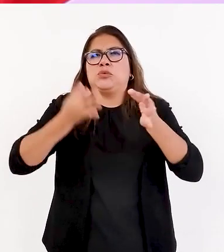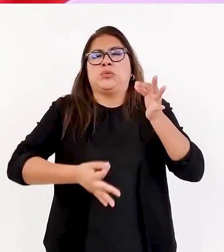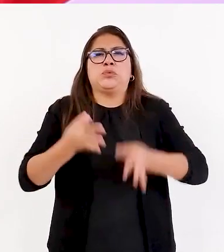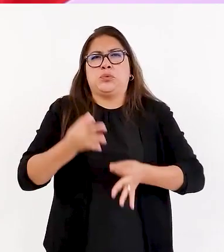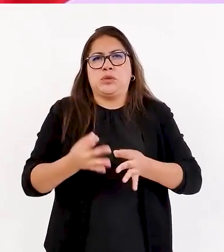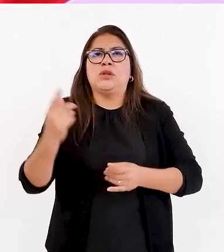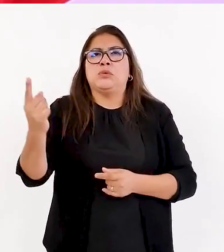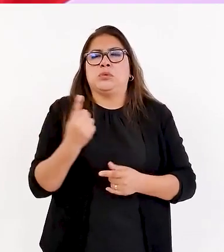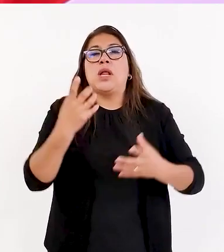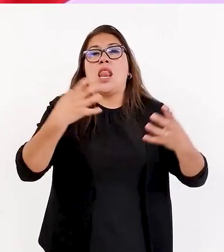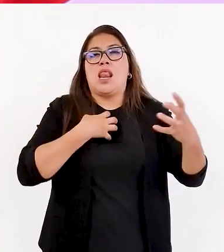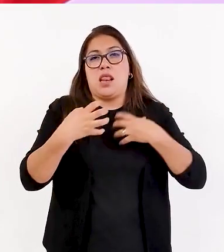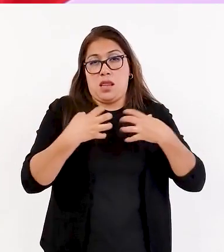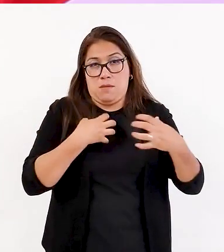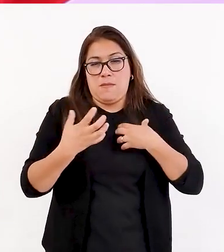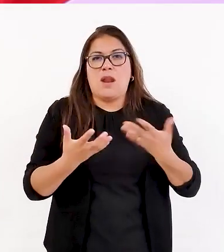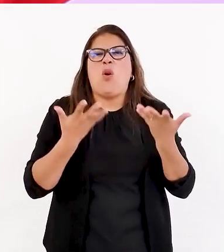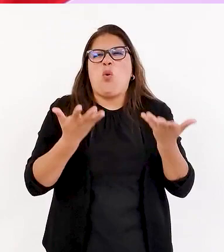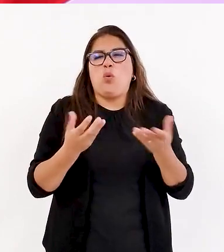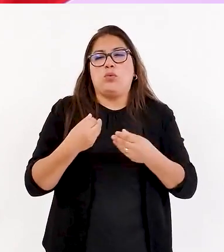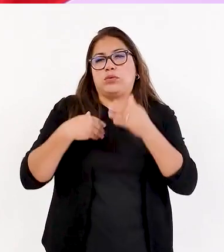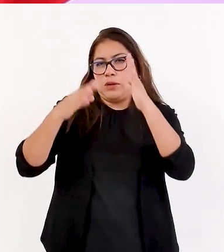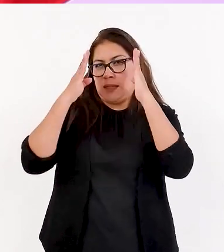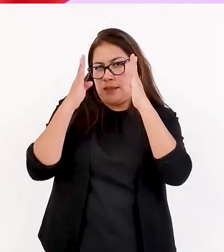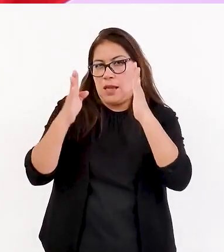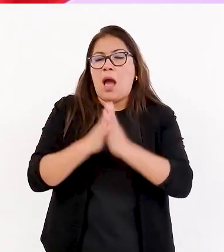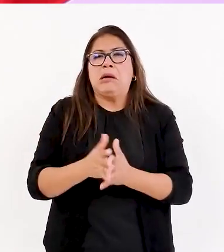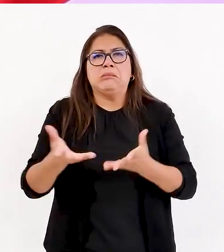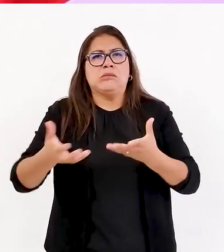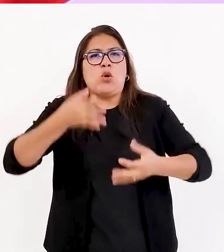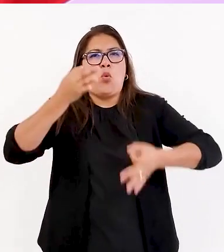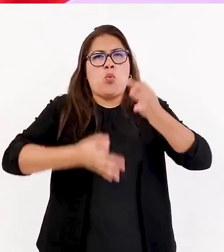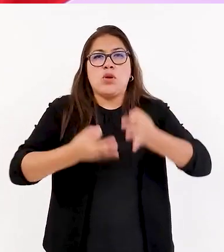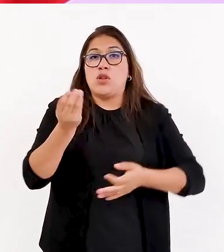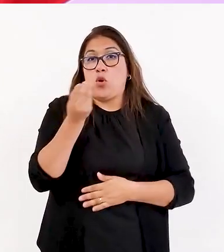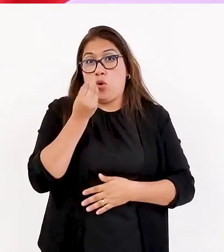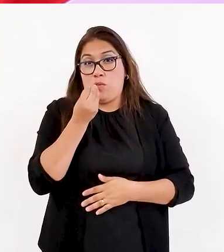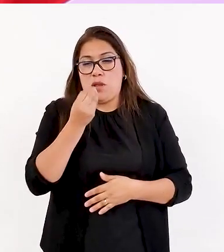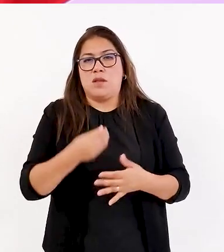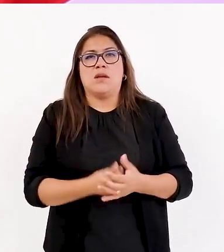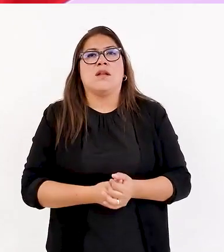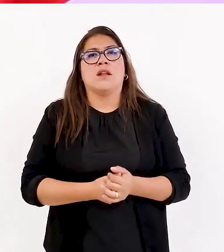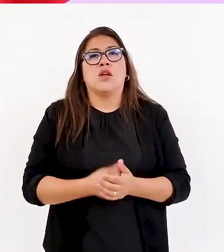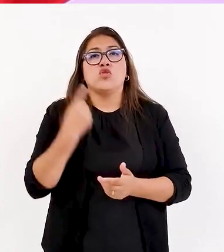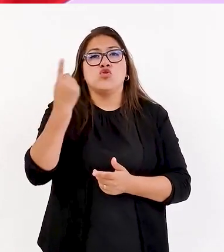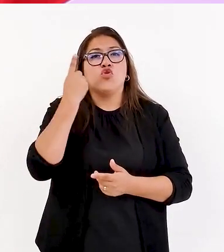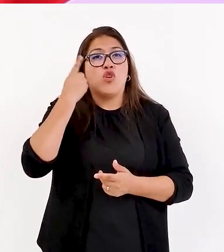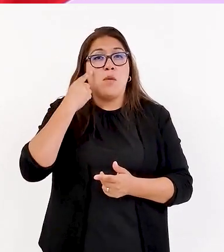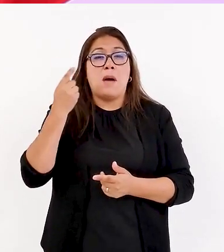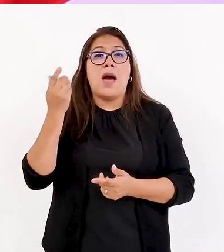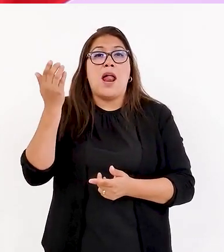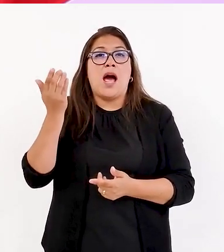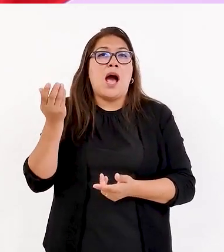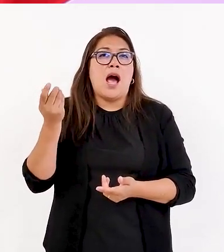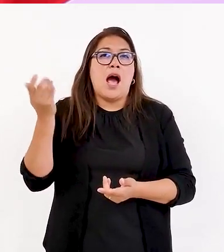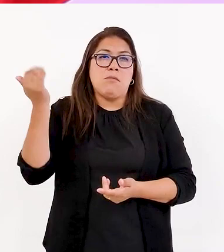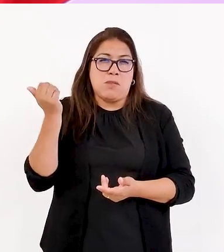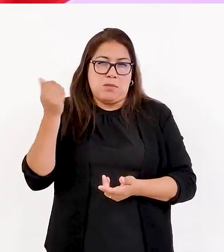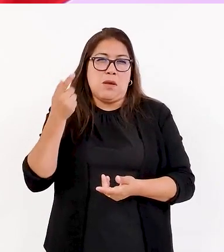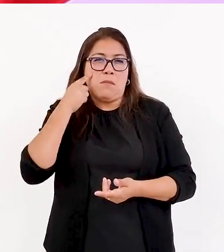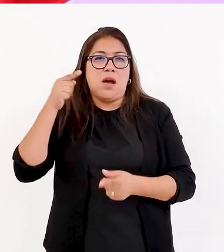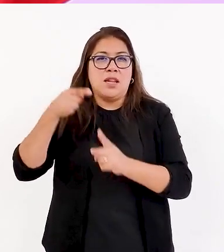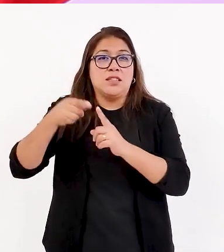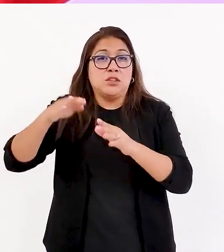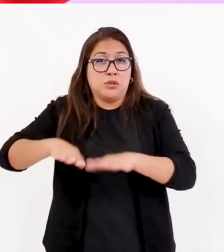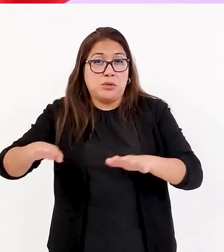¿cómo atender un juicio de alimentos? No solo para menores de edad, sino para personas que están en